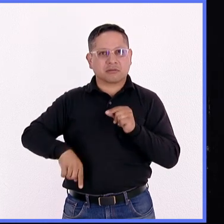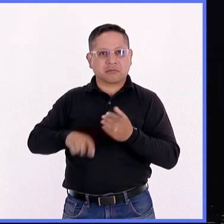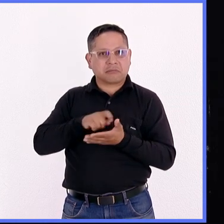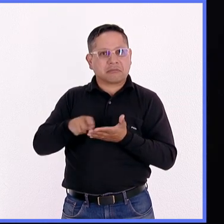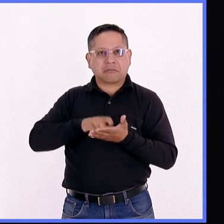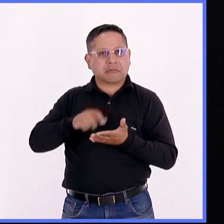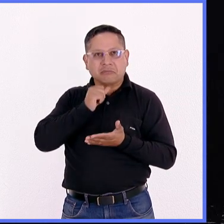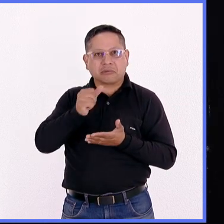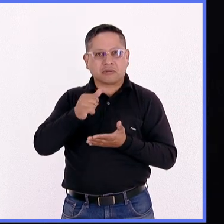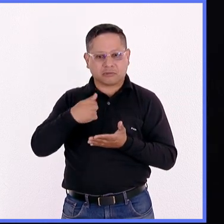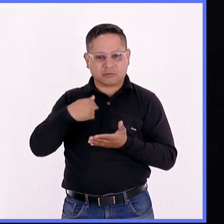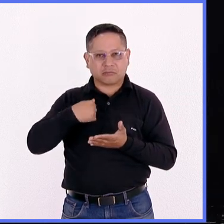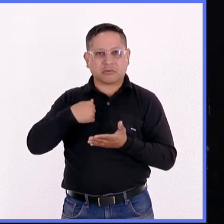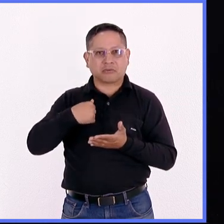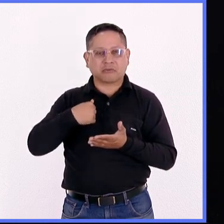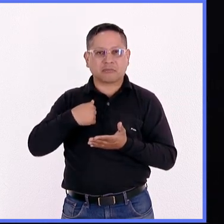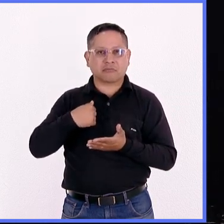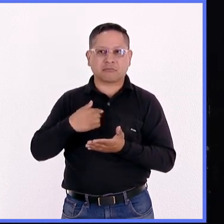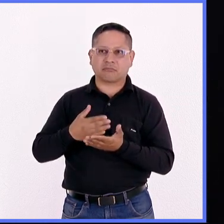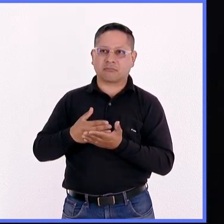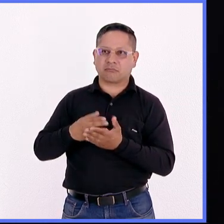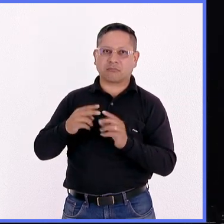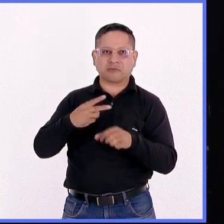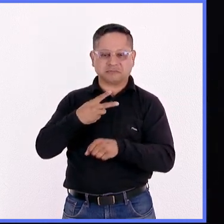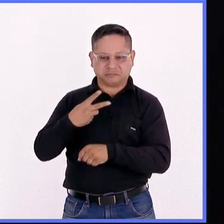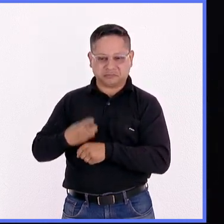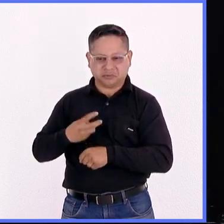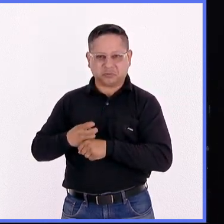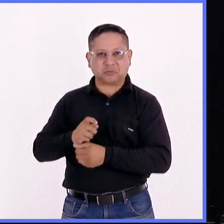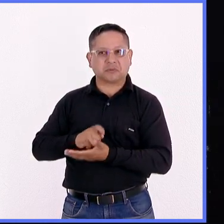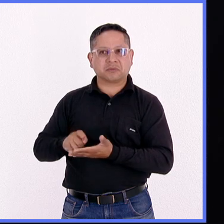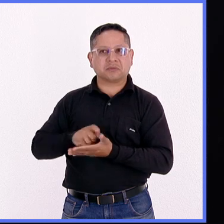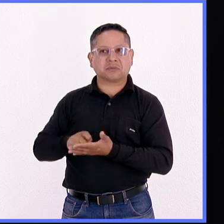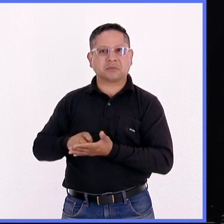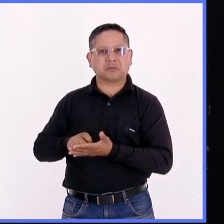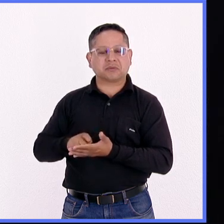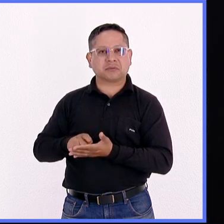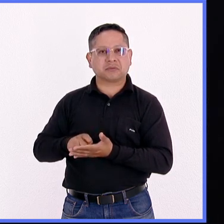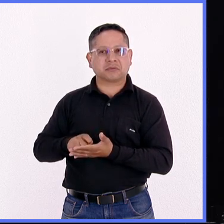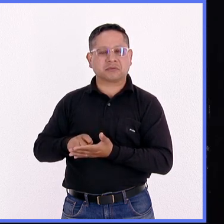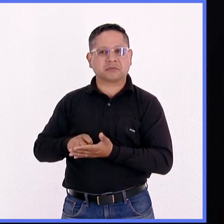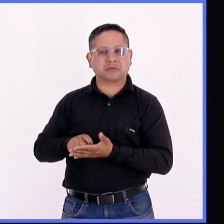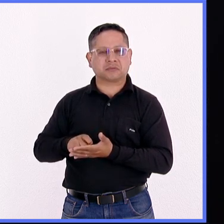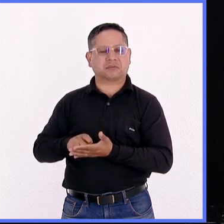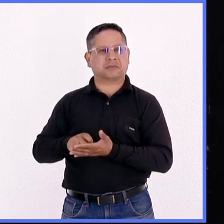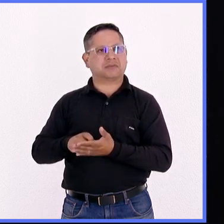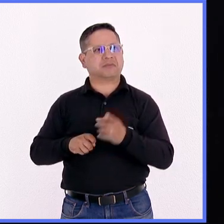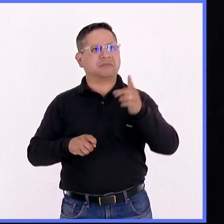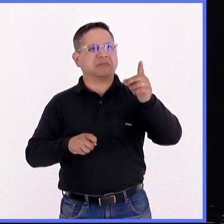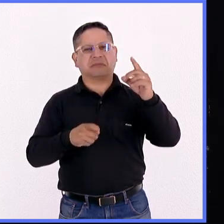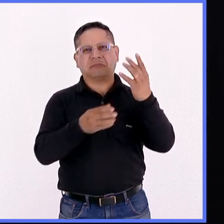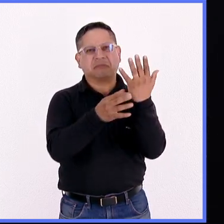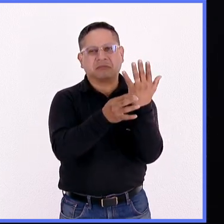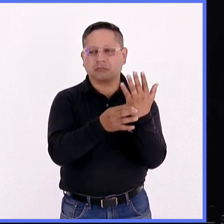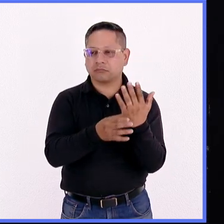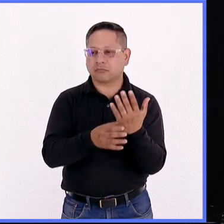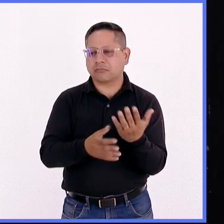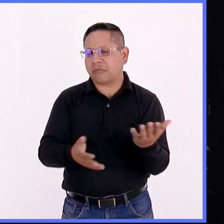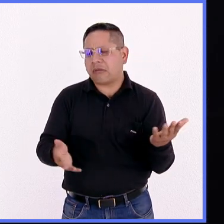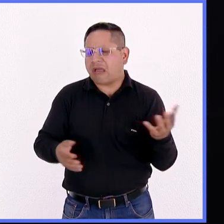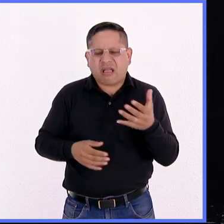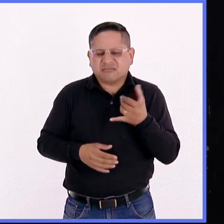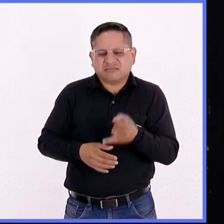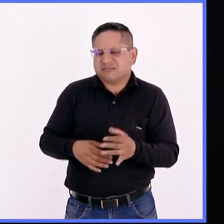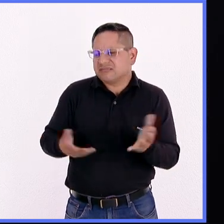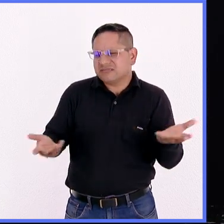Y a mí, me puso como segunda autora. Su explicación fue que así se hace con